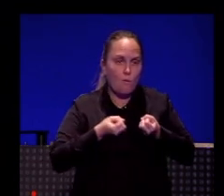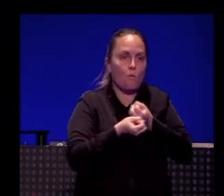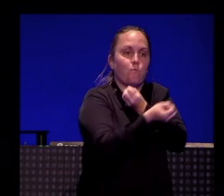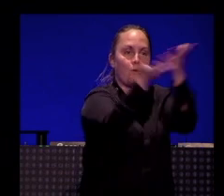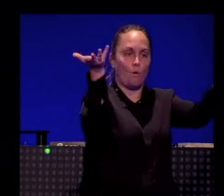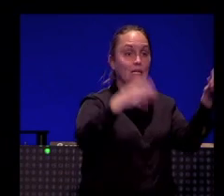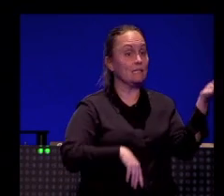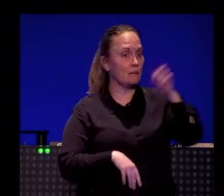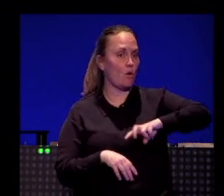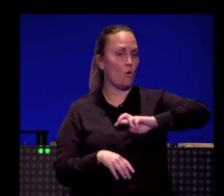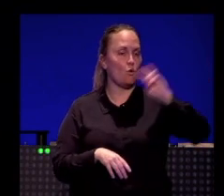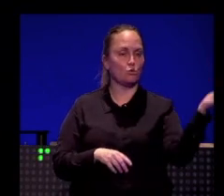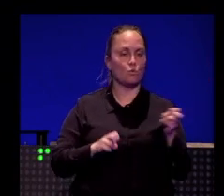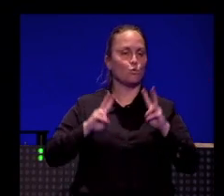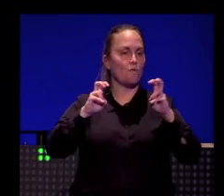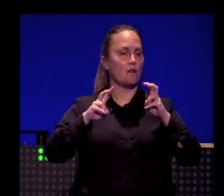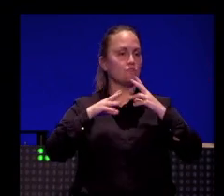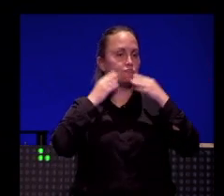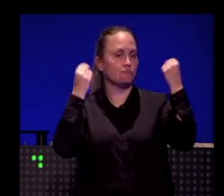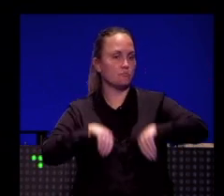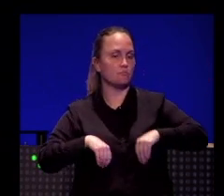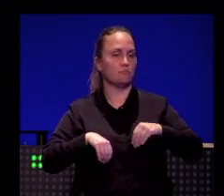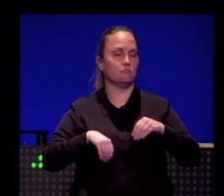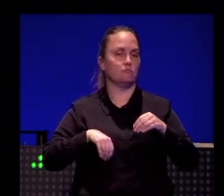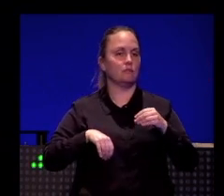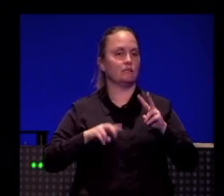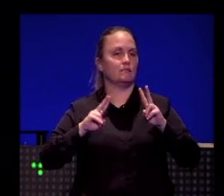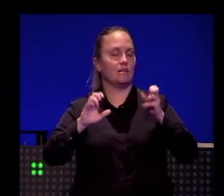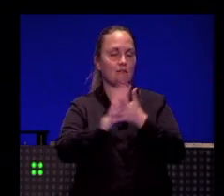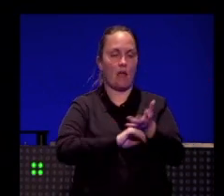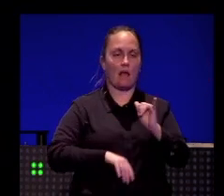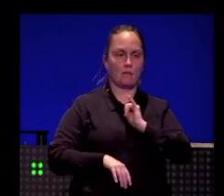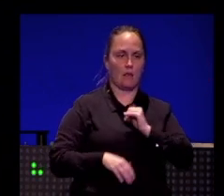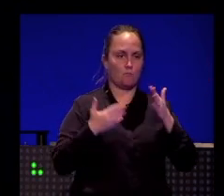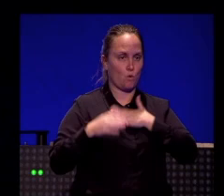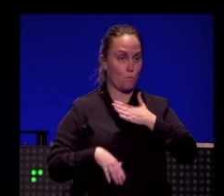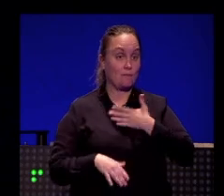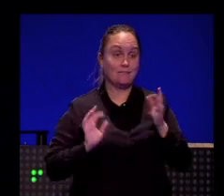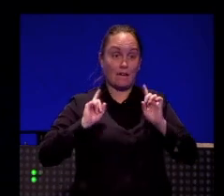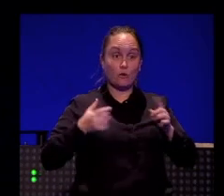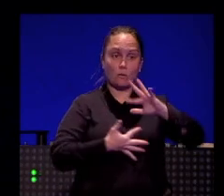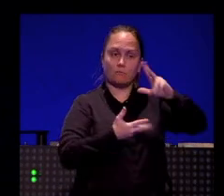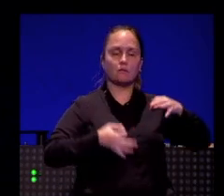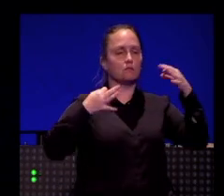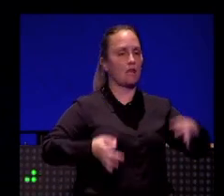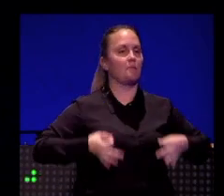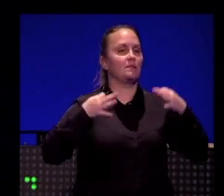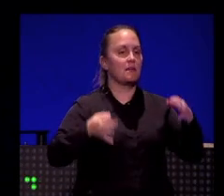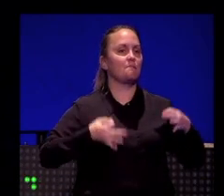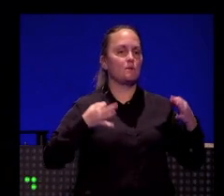es muy importante tener siempre, en nuestro caso, identidad propia y en el caso de informativos, pues siempre con ese carácter de